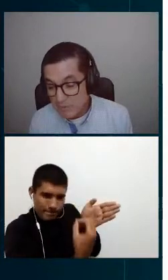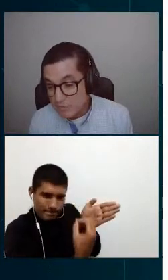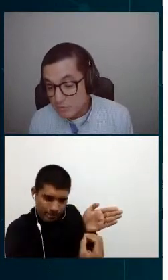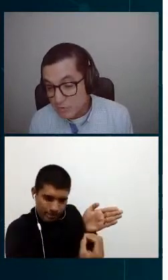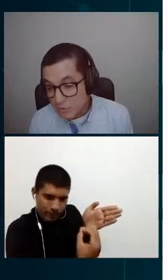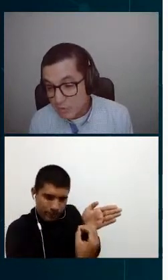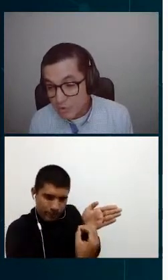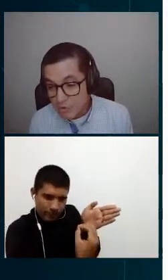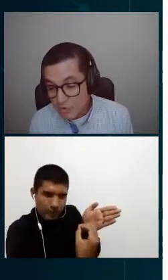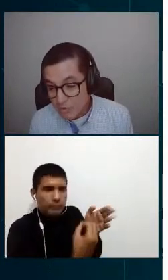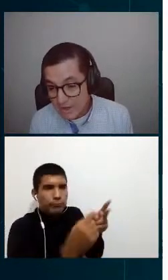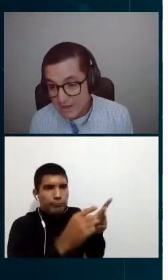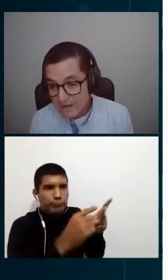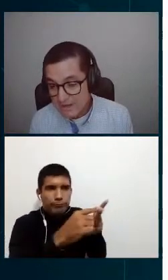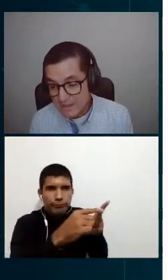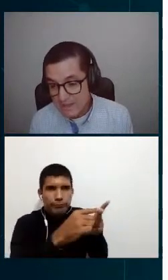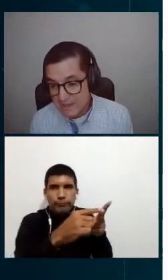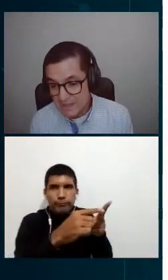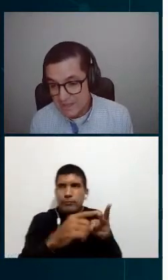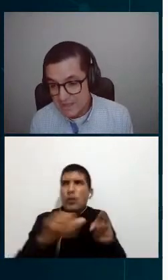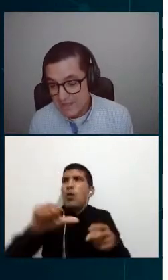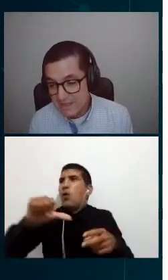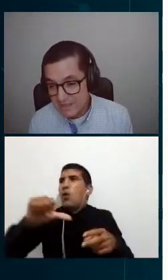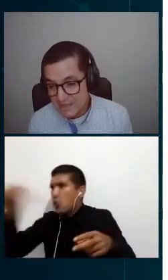pues nos tocó colocar